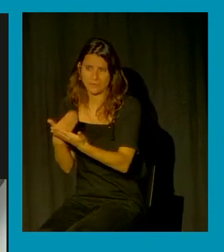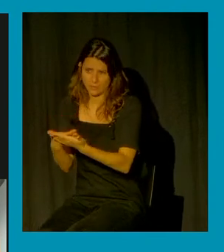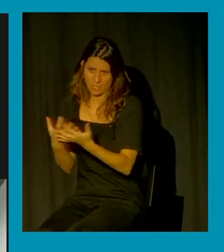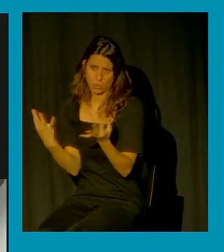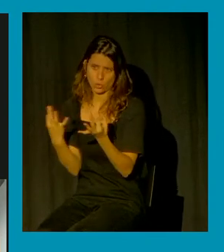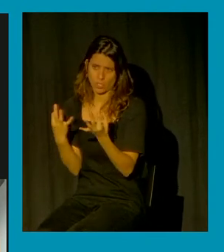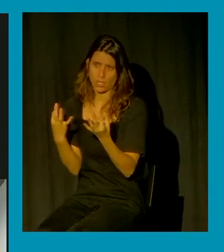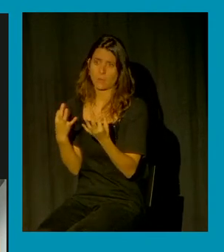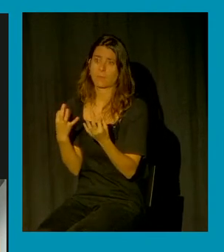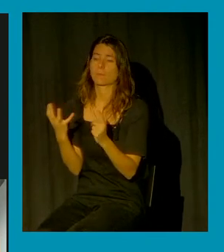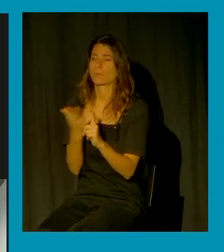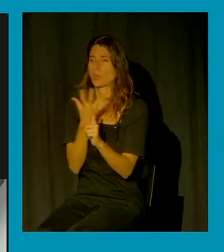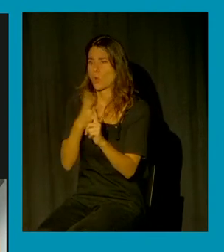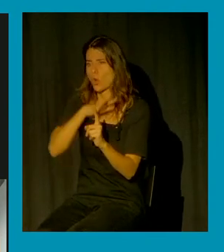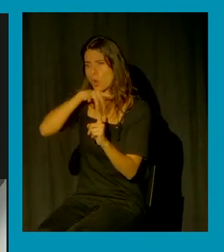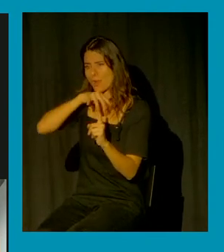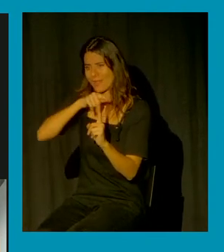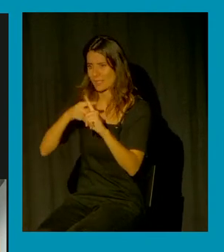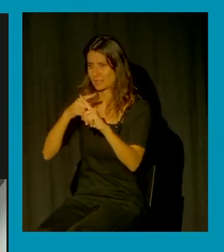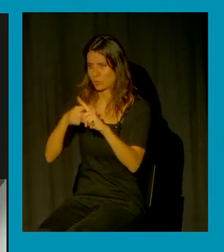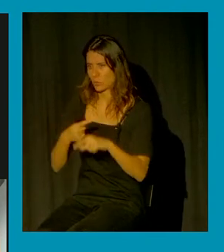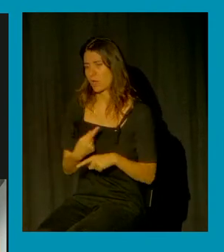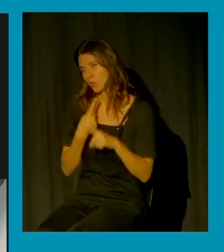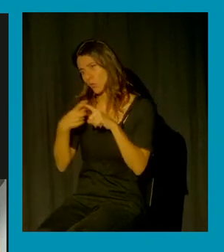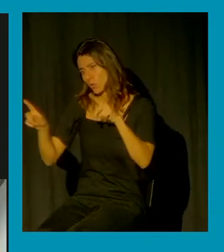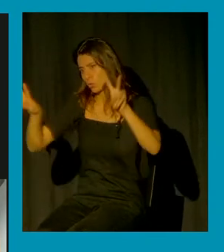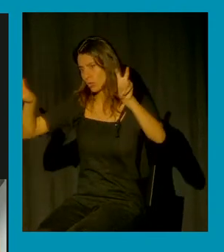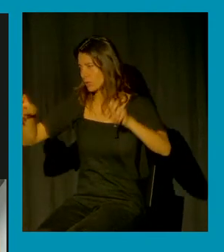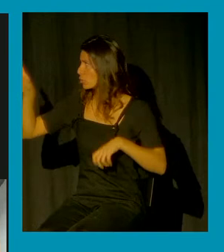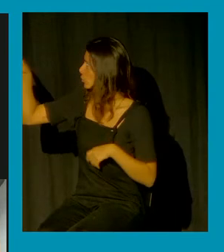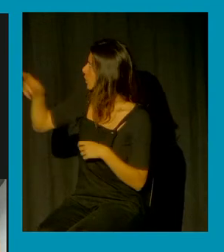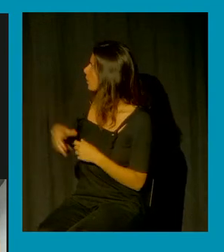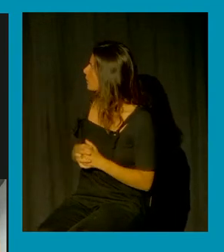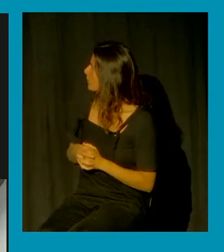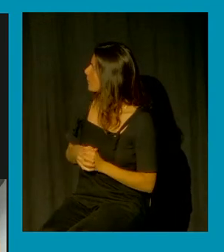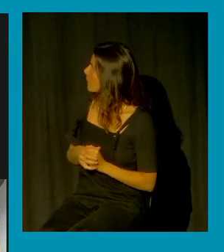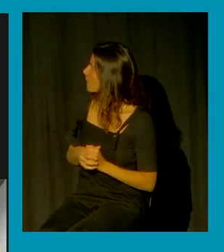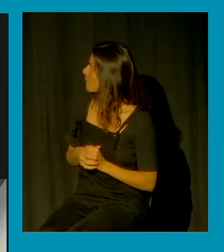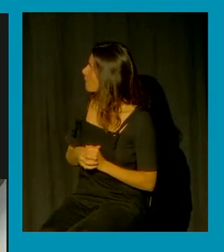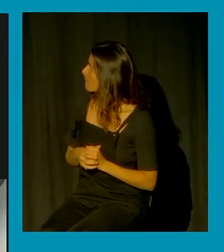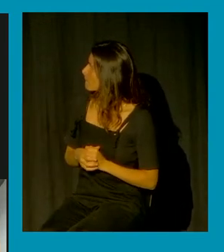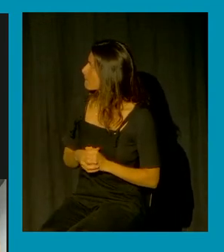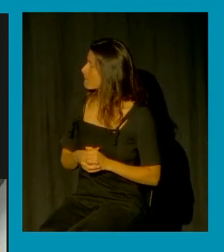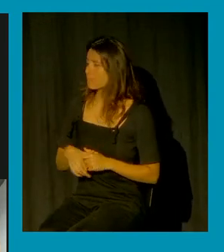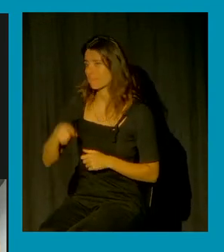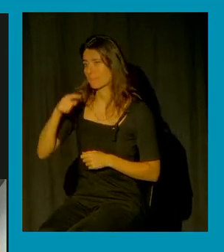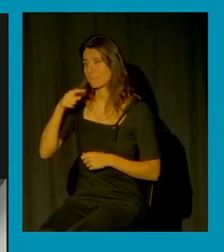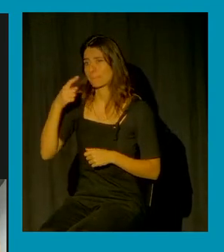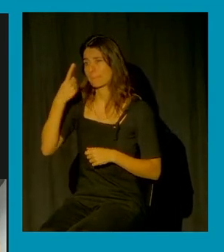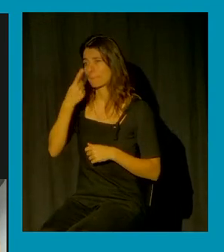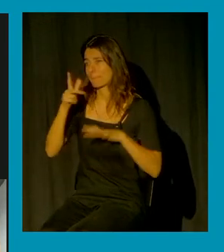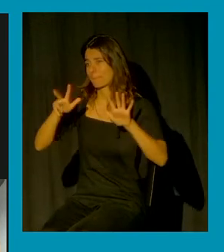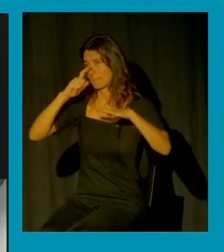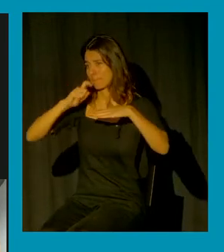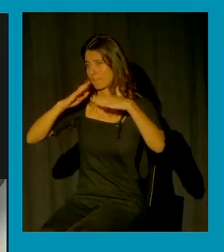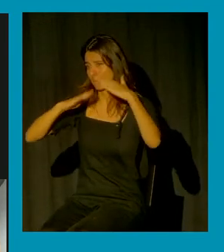este otro titular lo expresa perfectamente la menor violada en grupo pasaba a San Juan con unas amigas y se emborrachó es